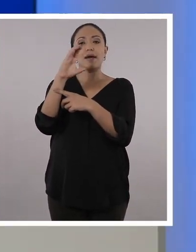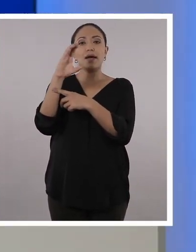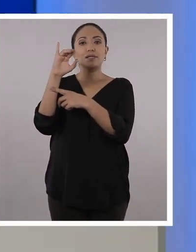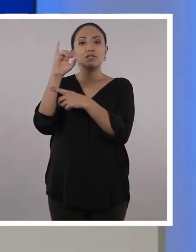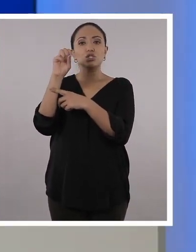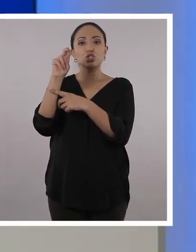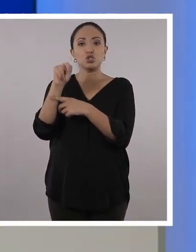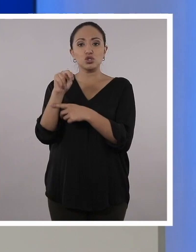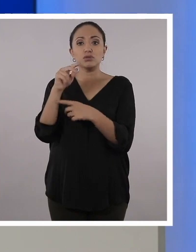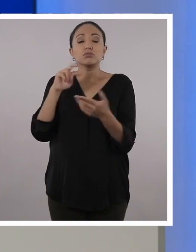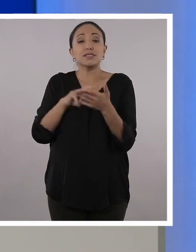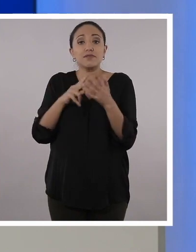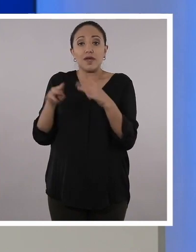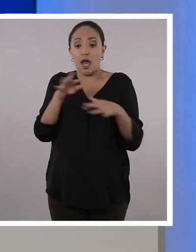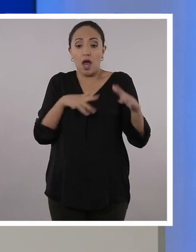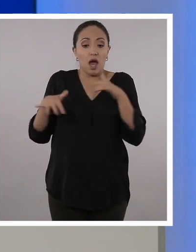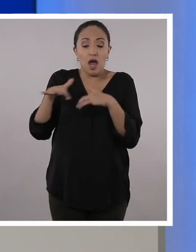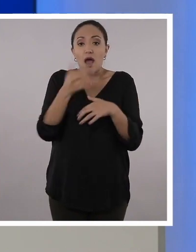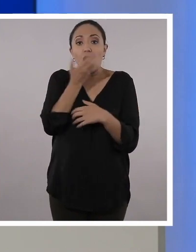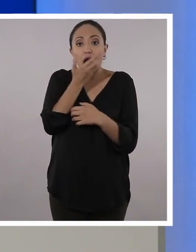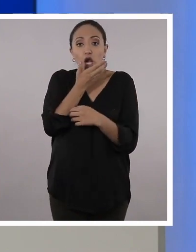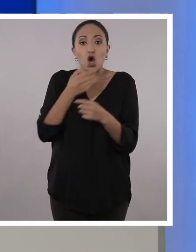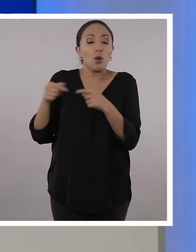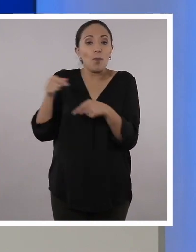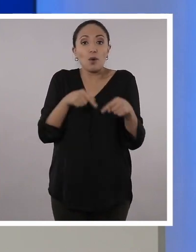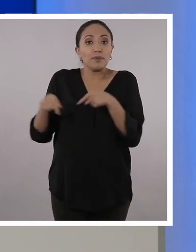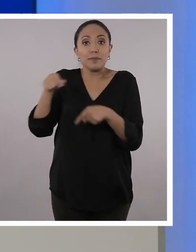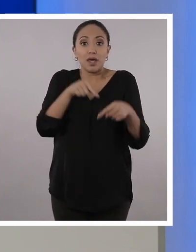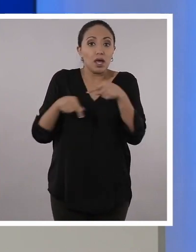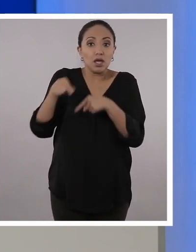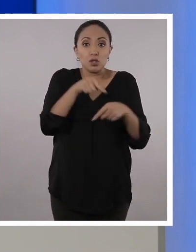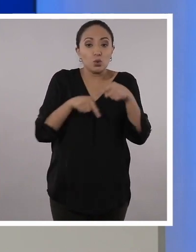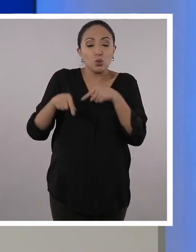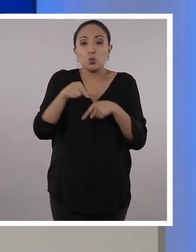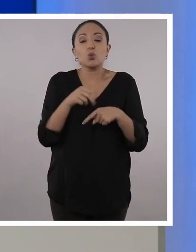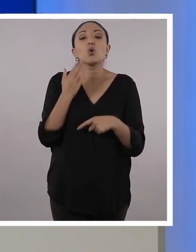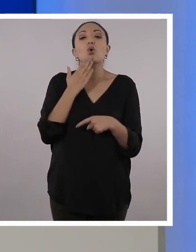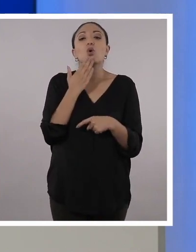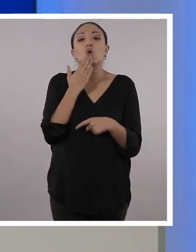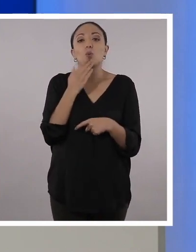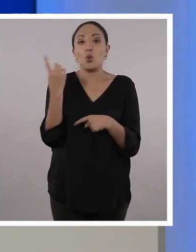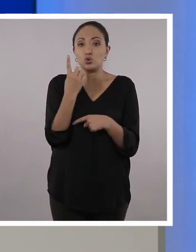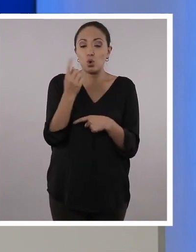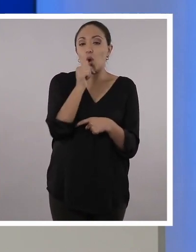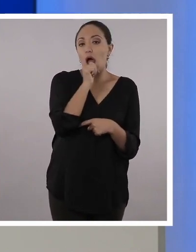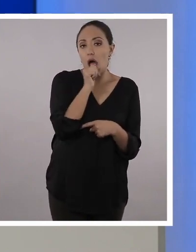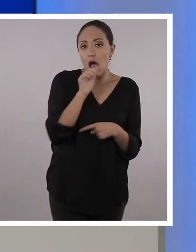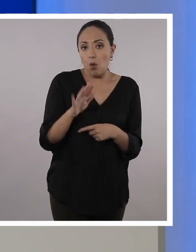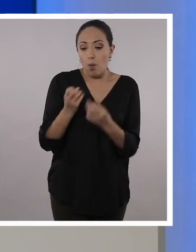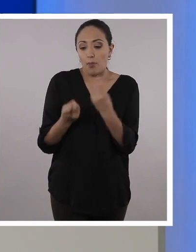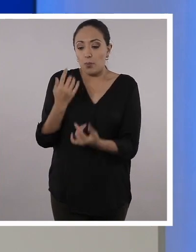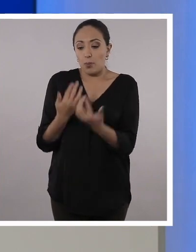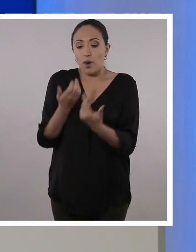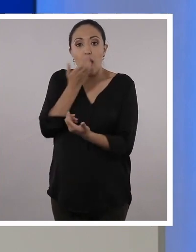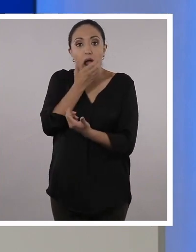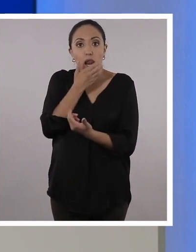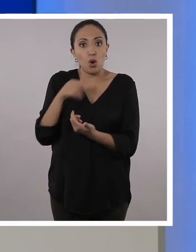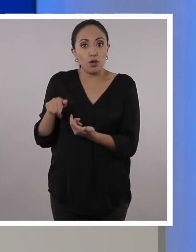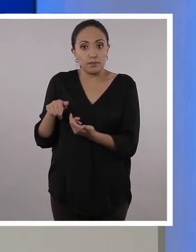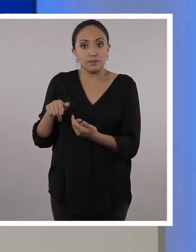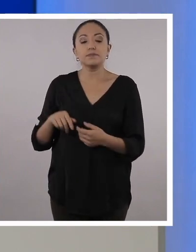es el movimiento continuo del calor. Esta únicamente se va a producir en fluidos y gases. Entonces,